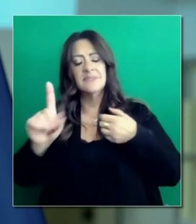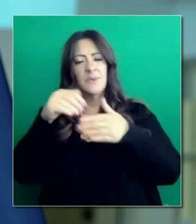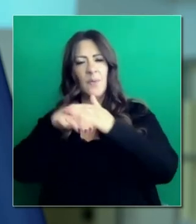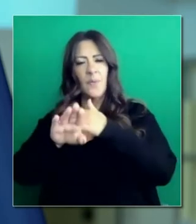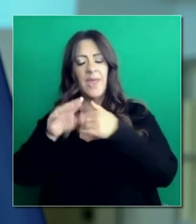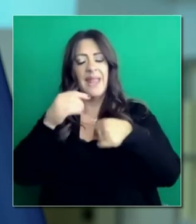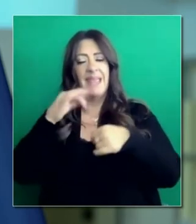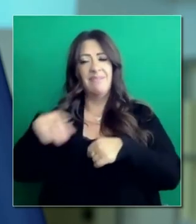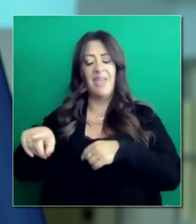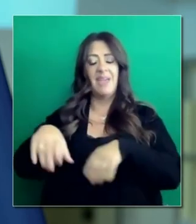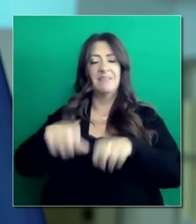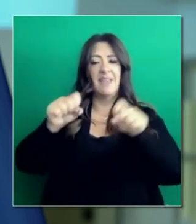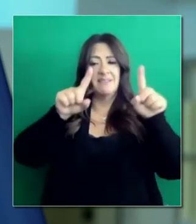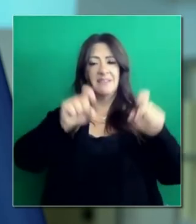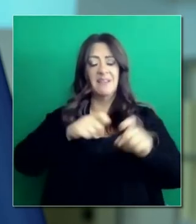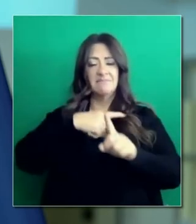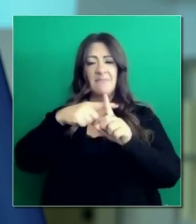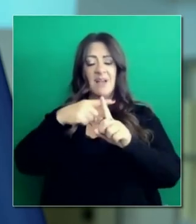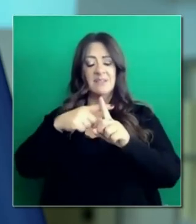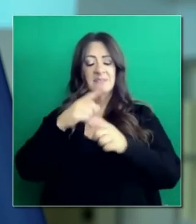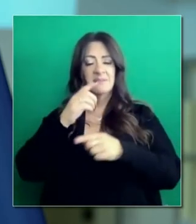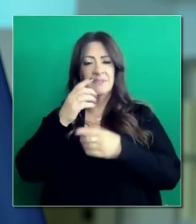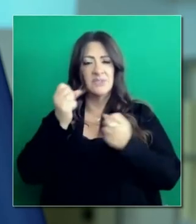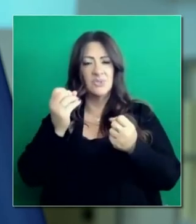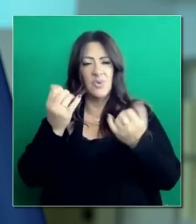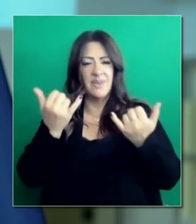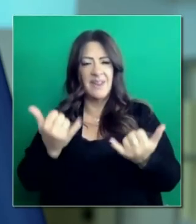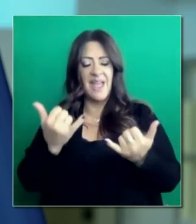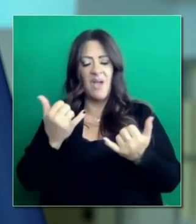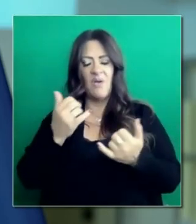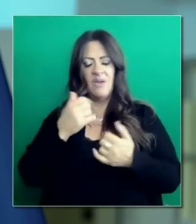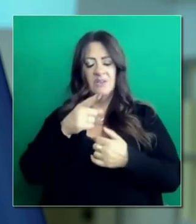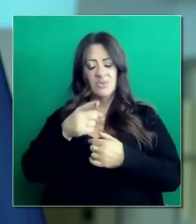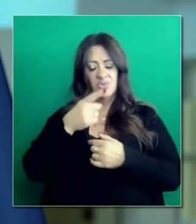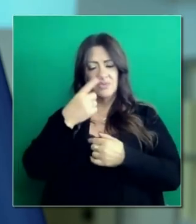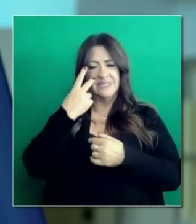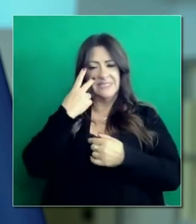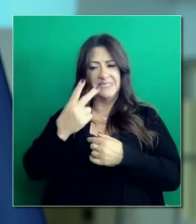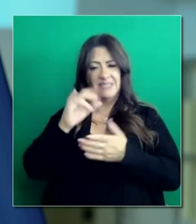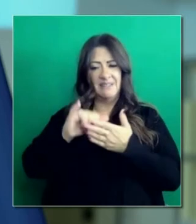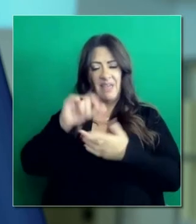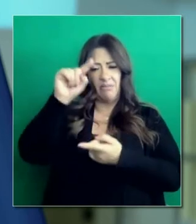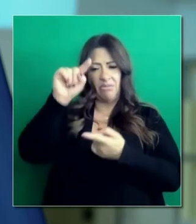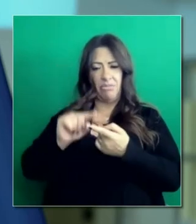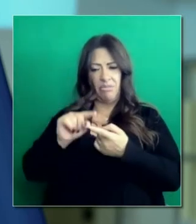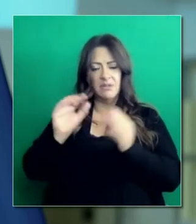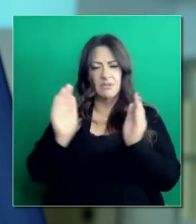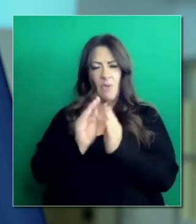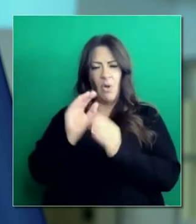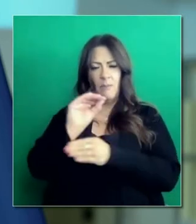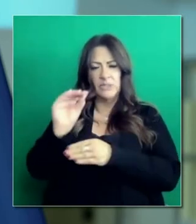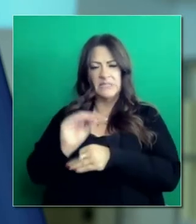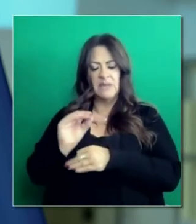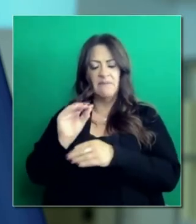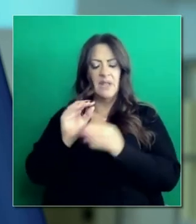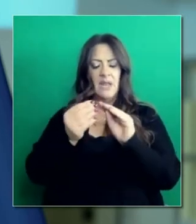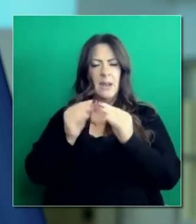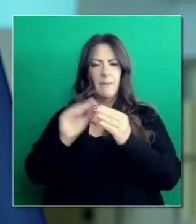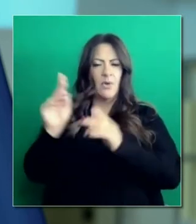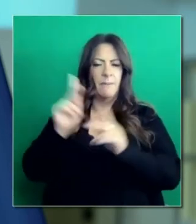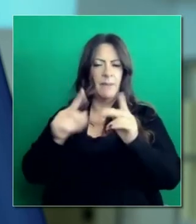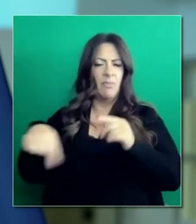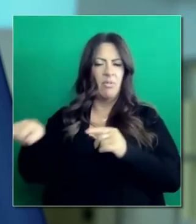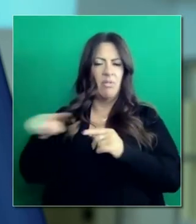ayudaría mucho si le dieran efectivo. Dado estas cifras, está considerando ayudar con el programa.